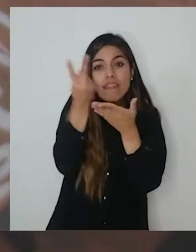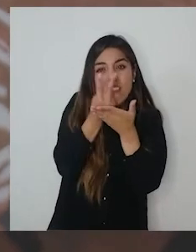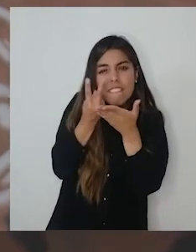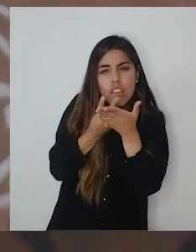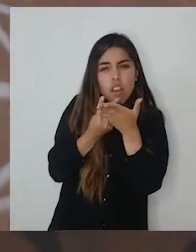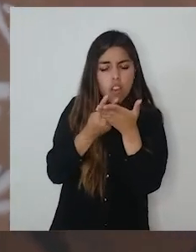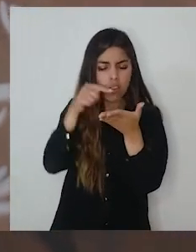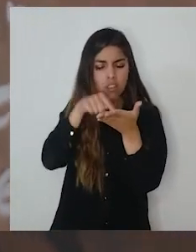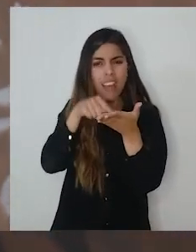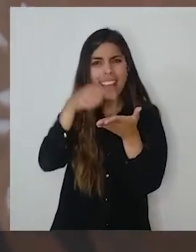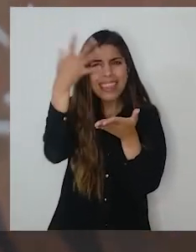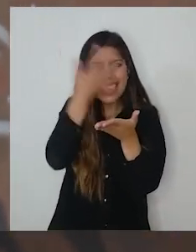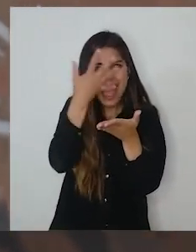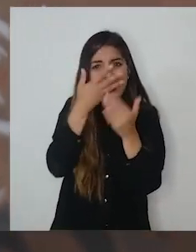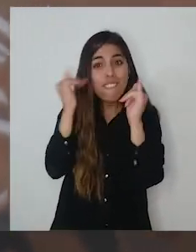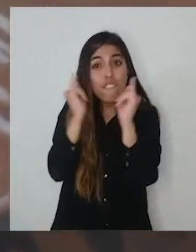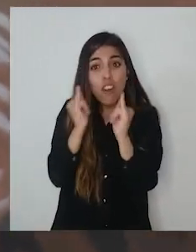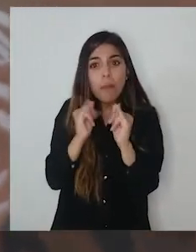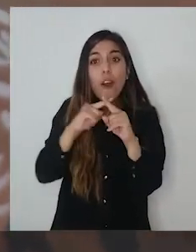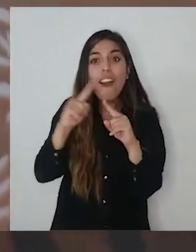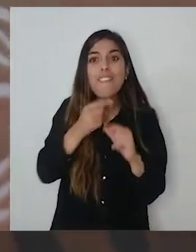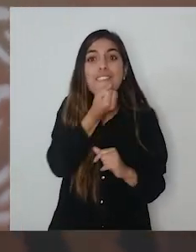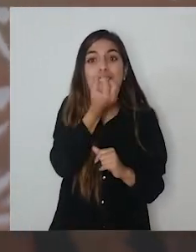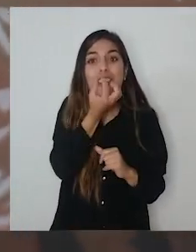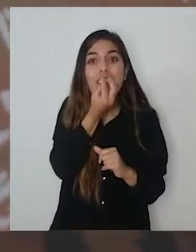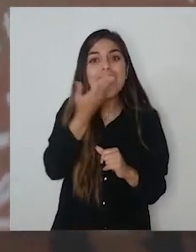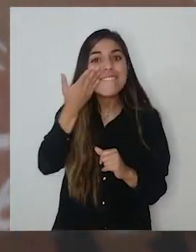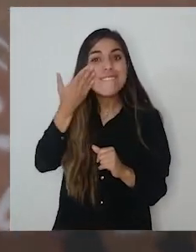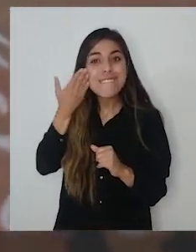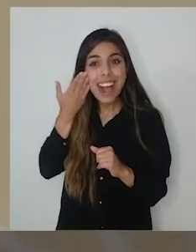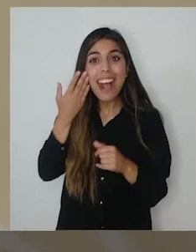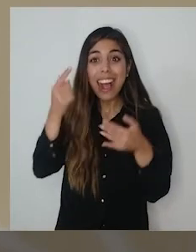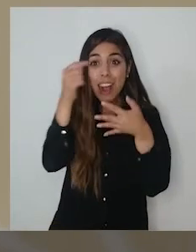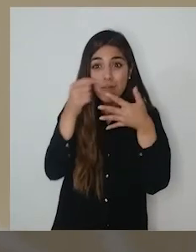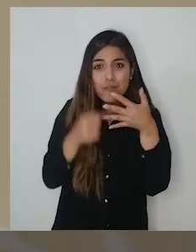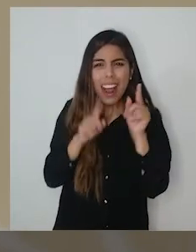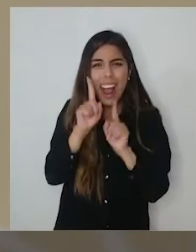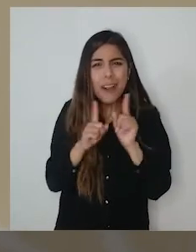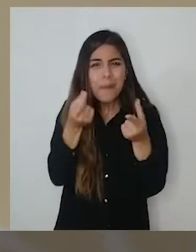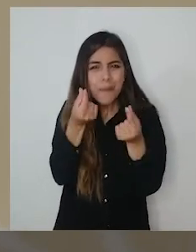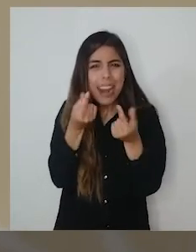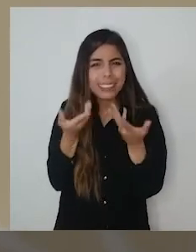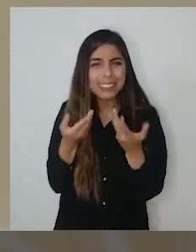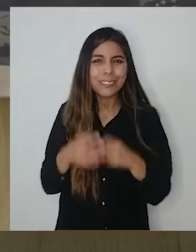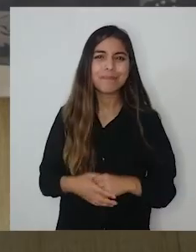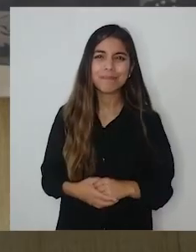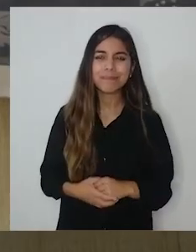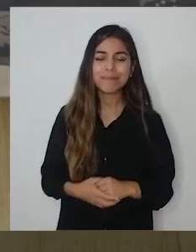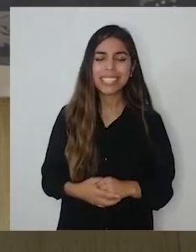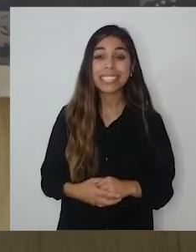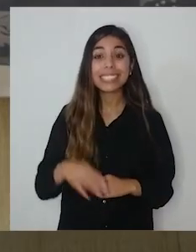dibujos que tienen las figuras negras con las flores blancas, características de la cerámica de Quinchamalí.